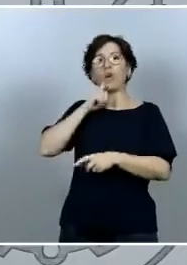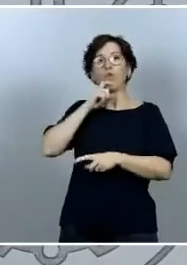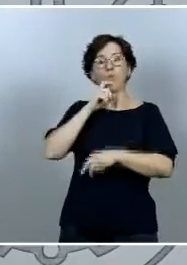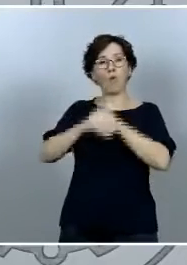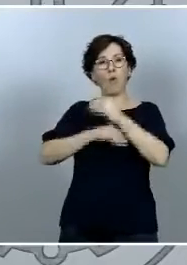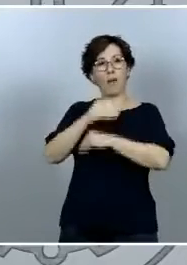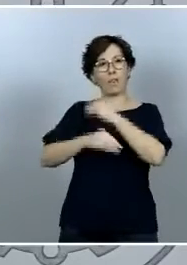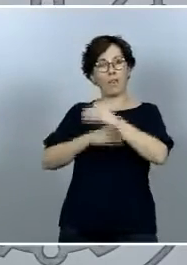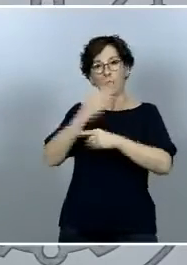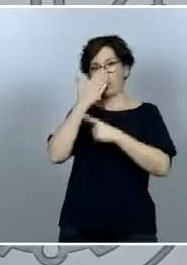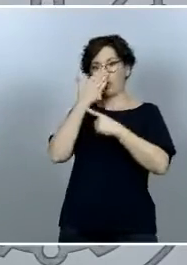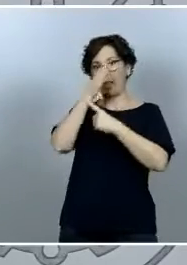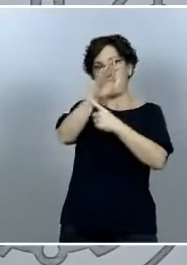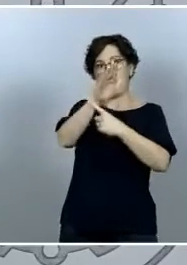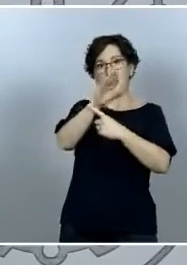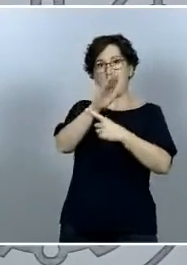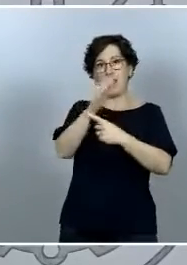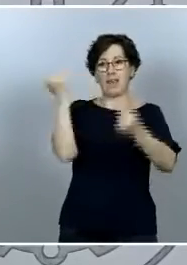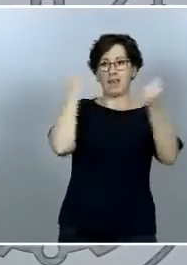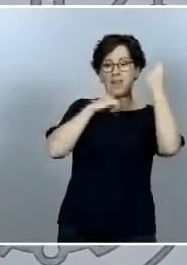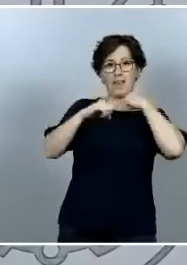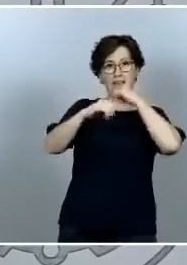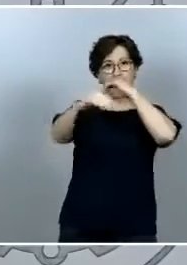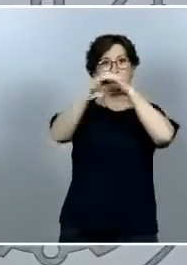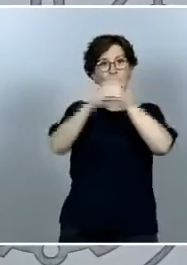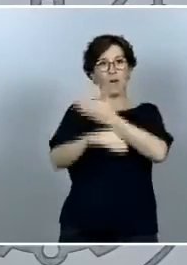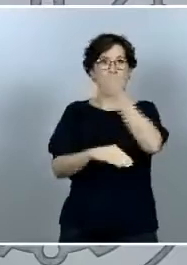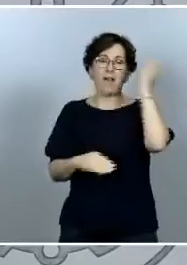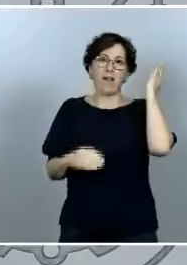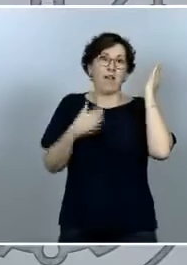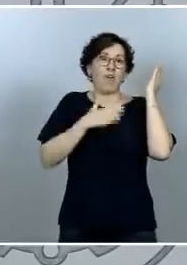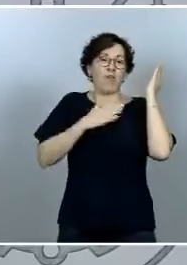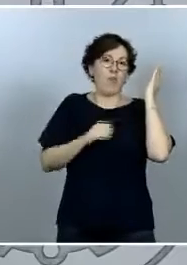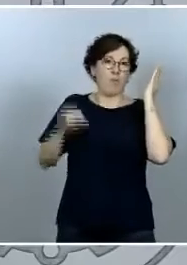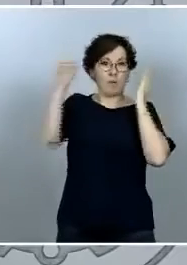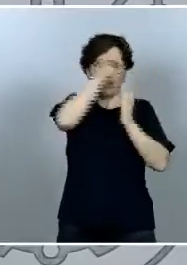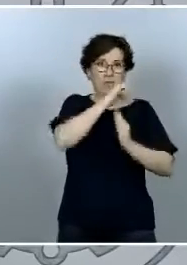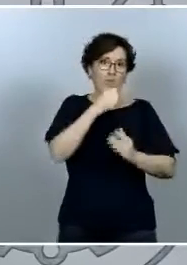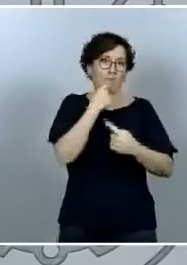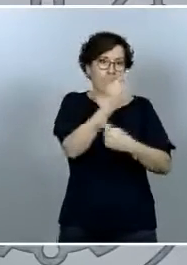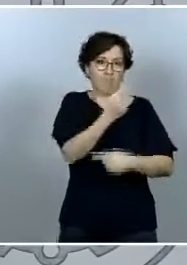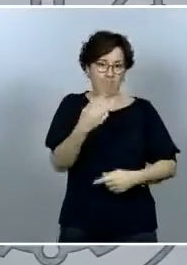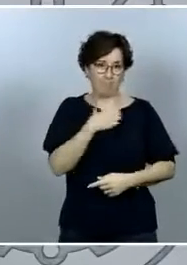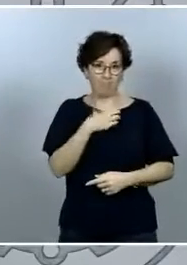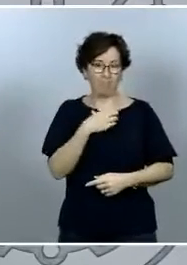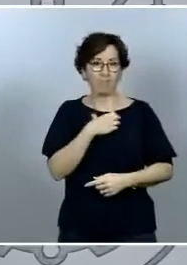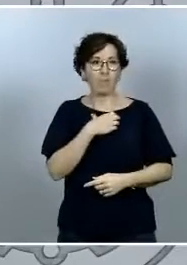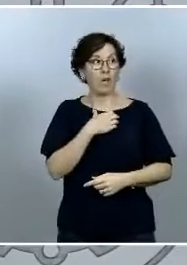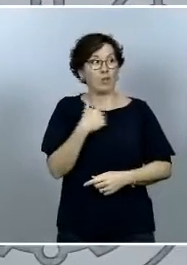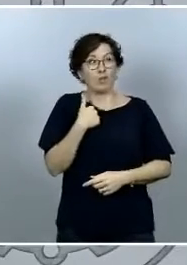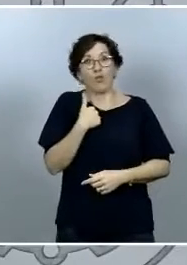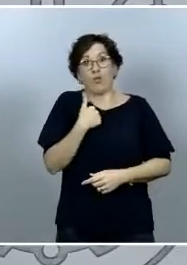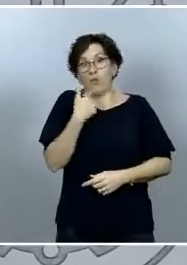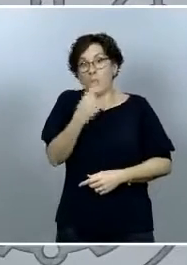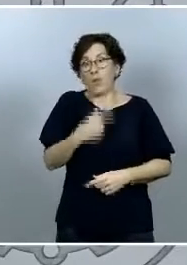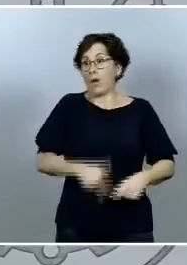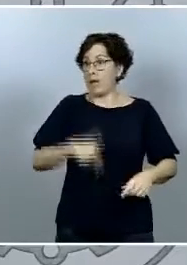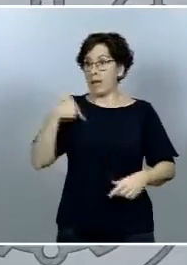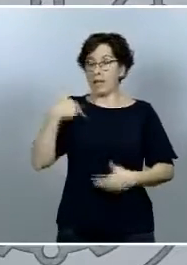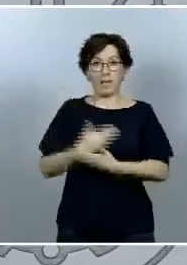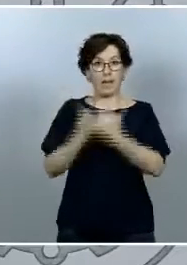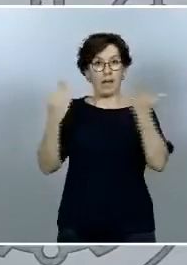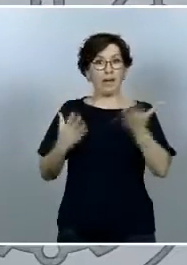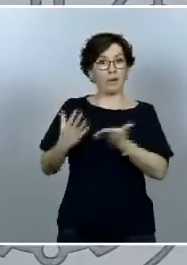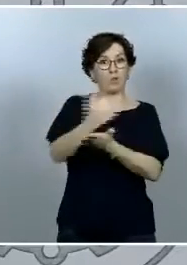yo diría por mi propio análisis y me permite que en líneas generales todos los políticos todos los servidores públicos están